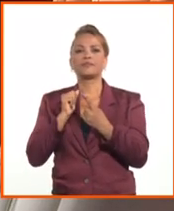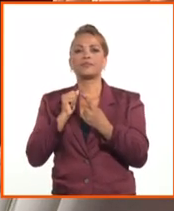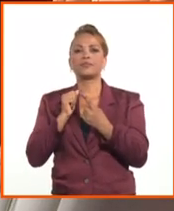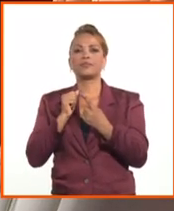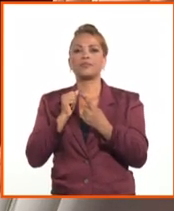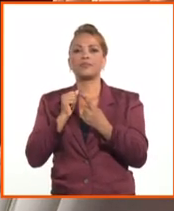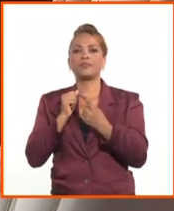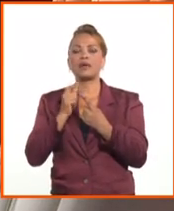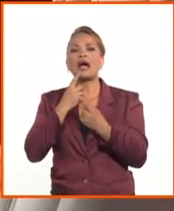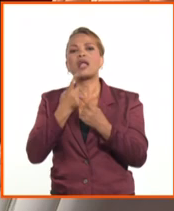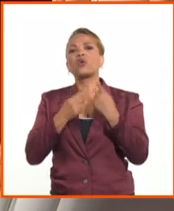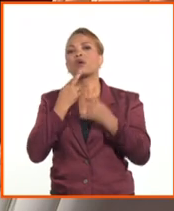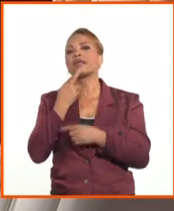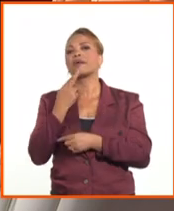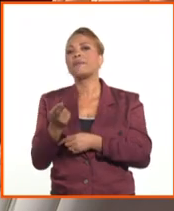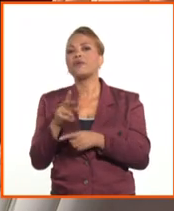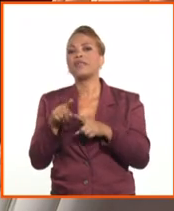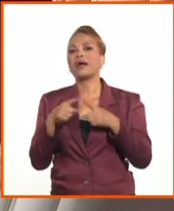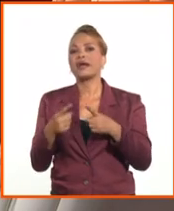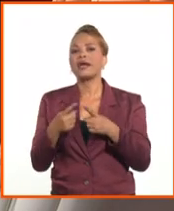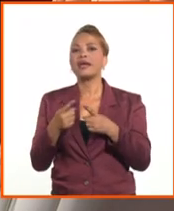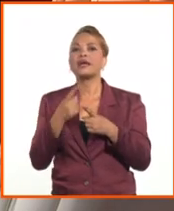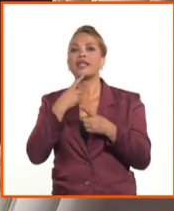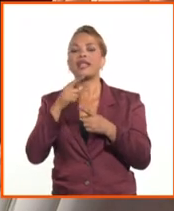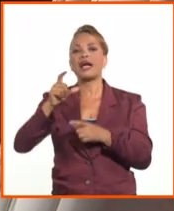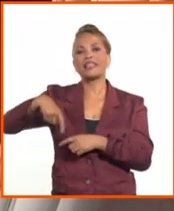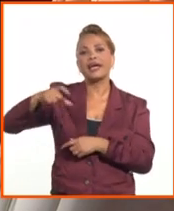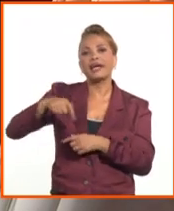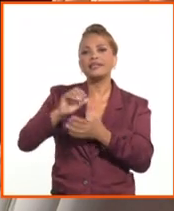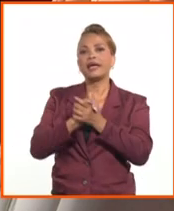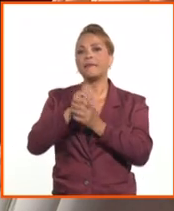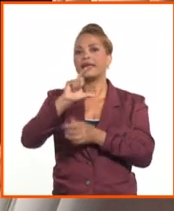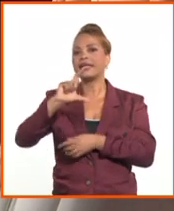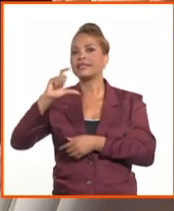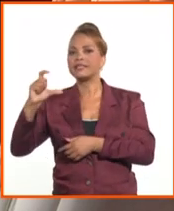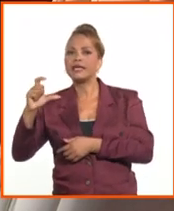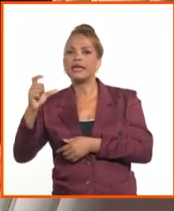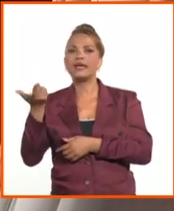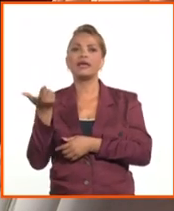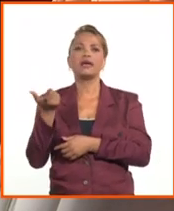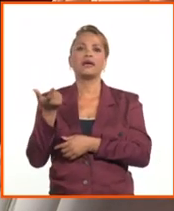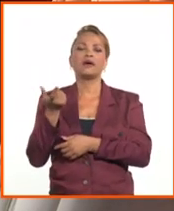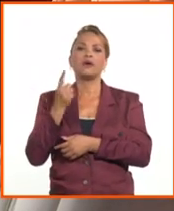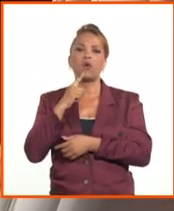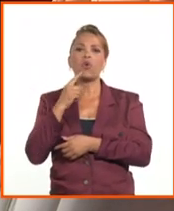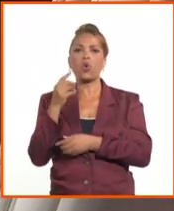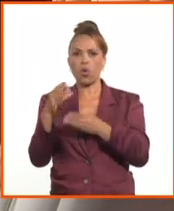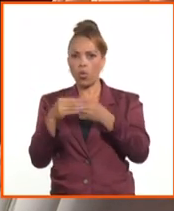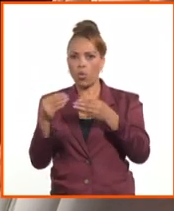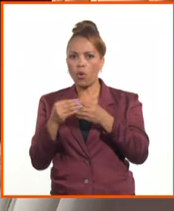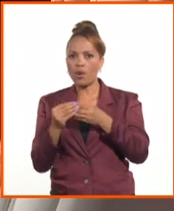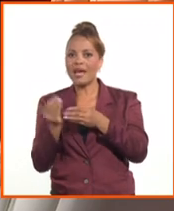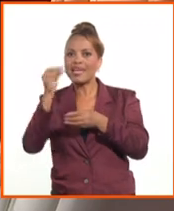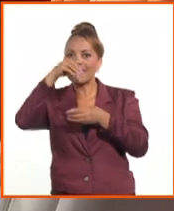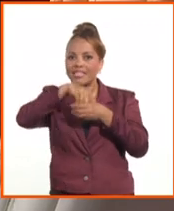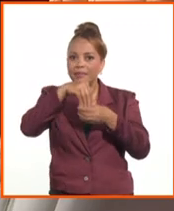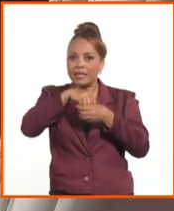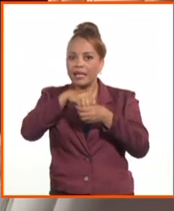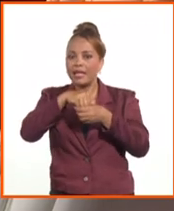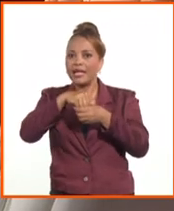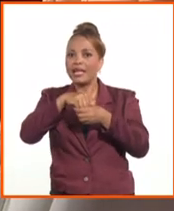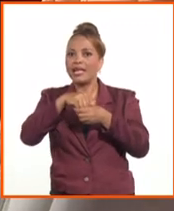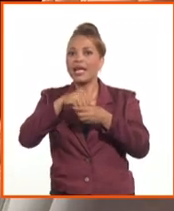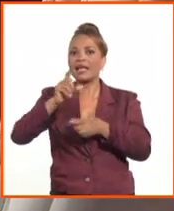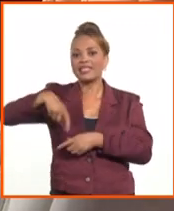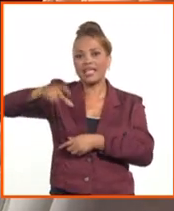que responda al tema de las tarjetas en MLC, es decir, ¿podrían esos dólares ingresarse en las tarjetas en MLC o